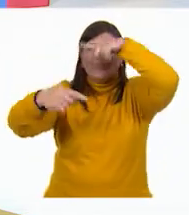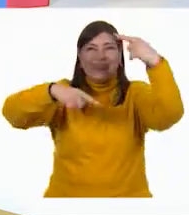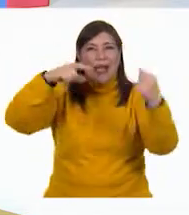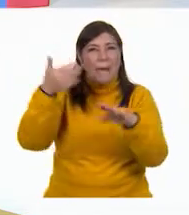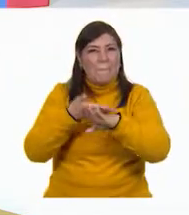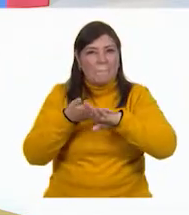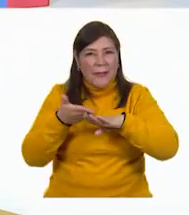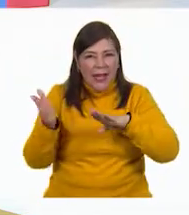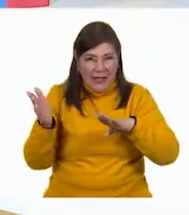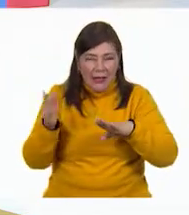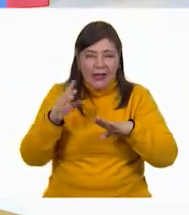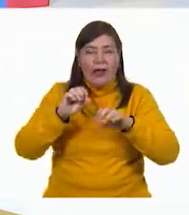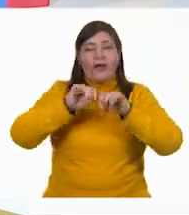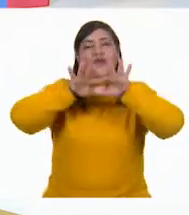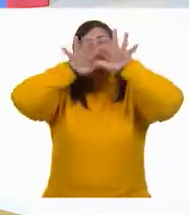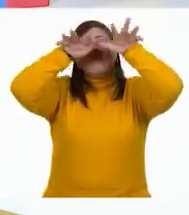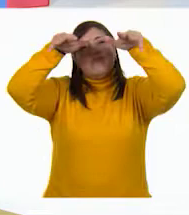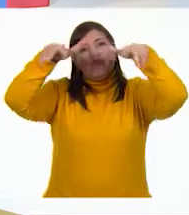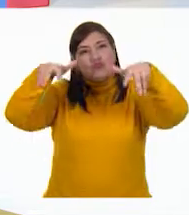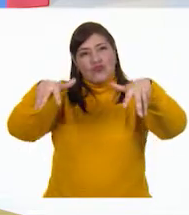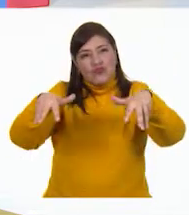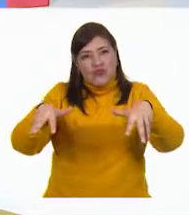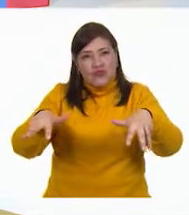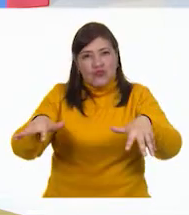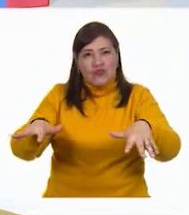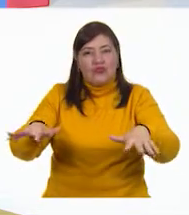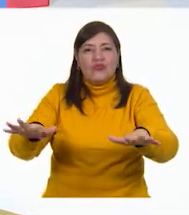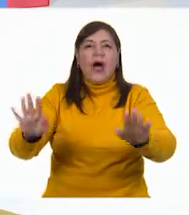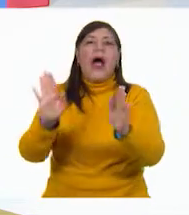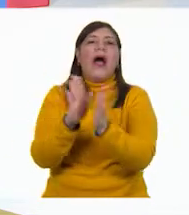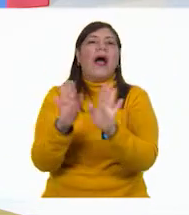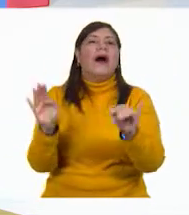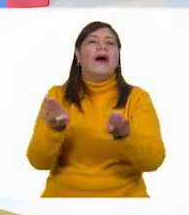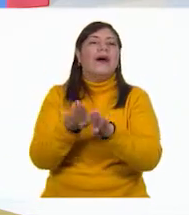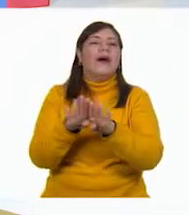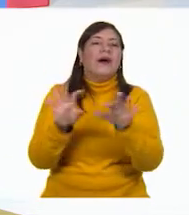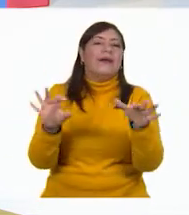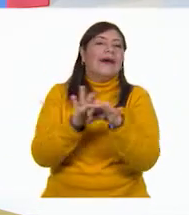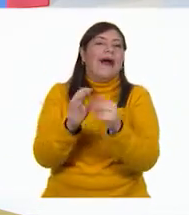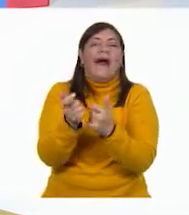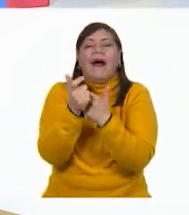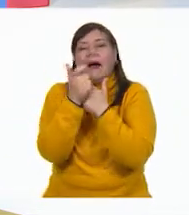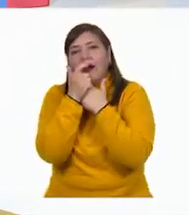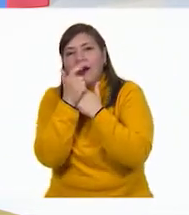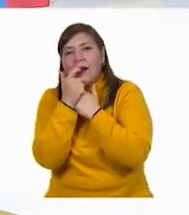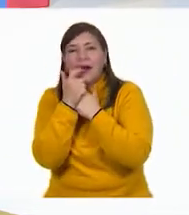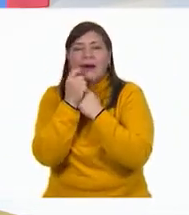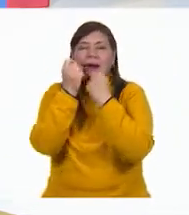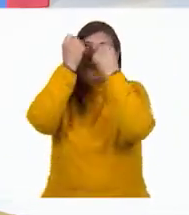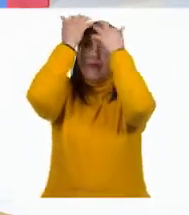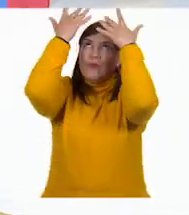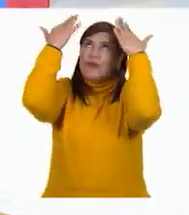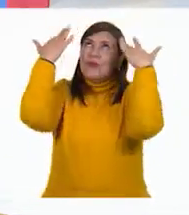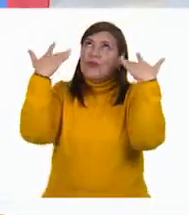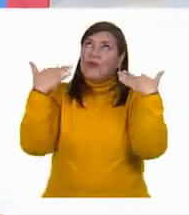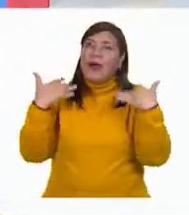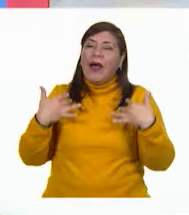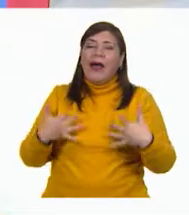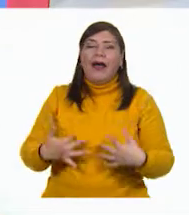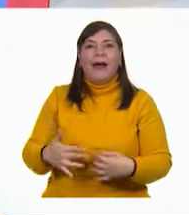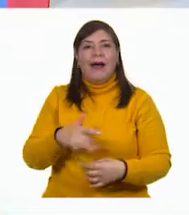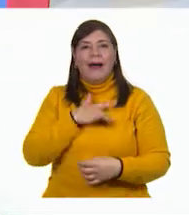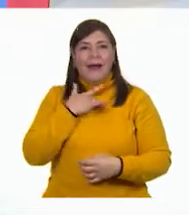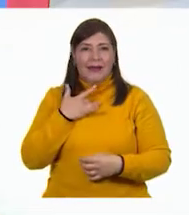y luego caía como una carcajada que le alegraba la cabeza a la espalda.